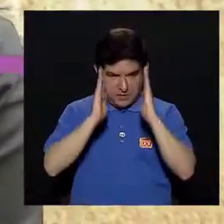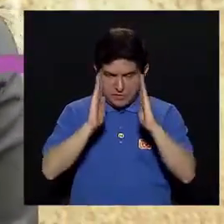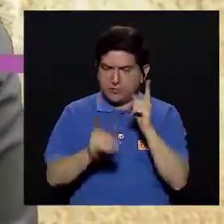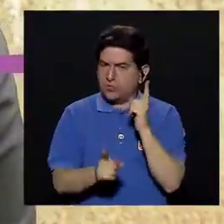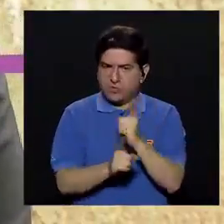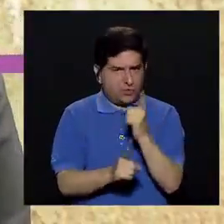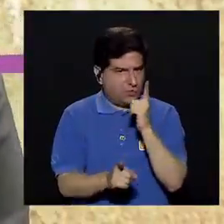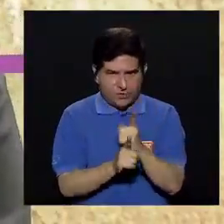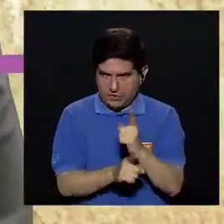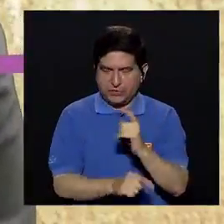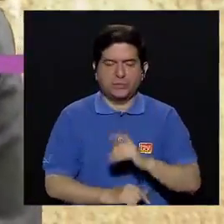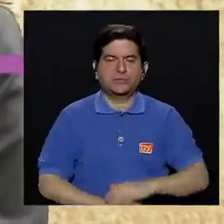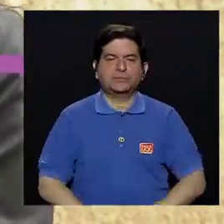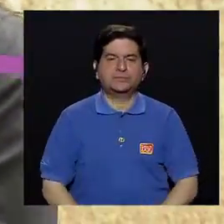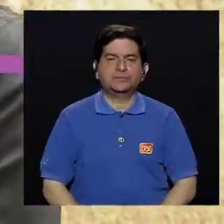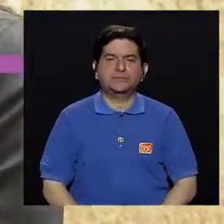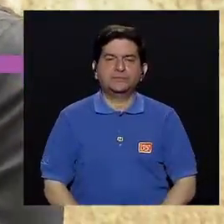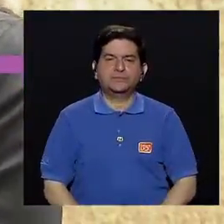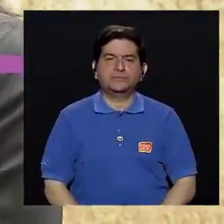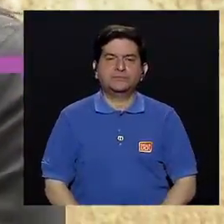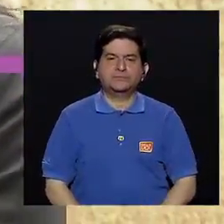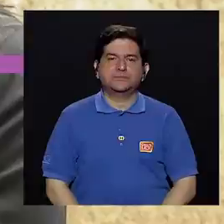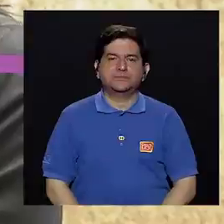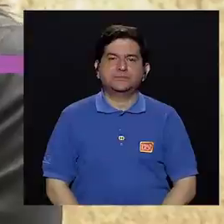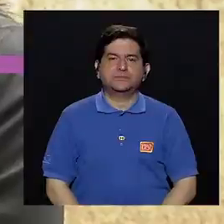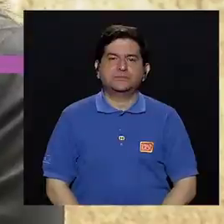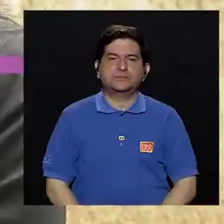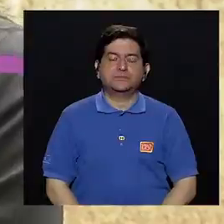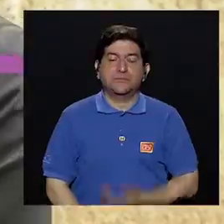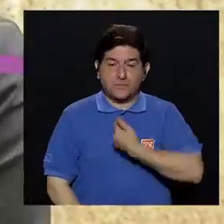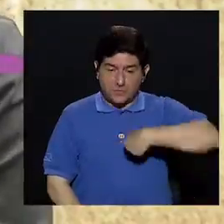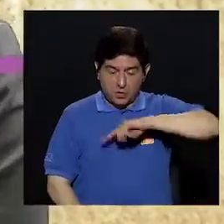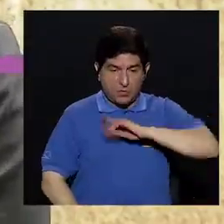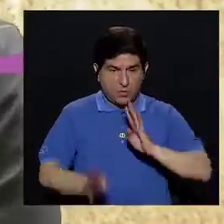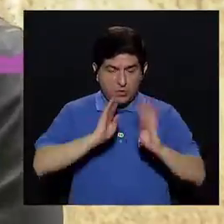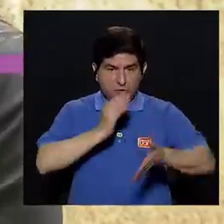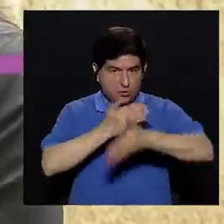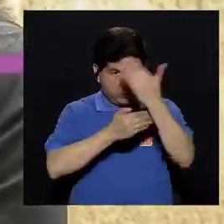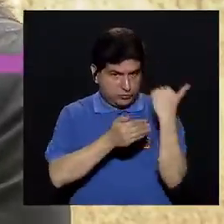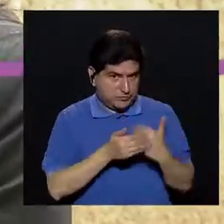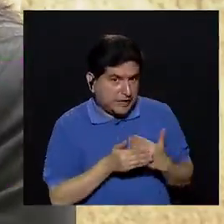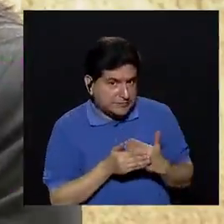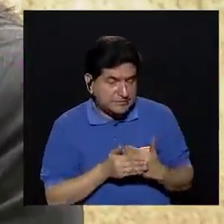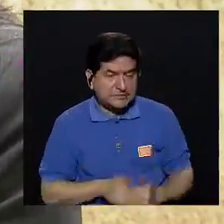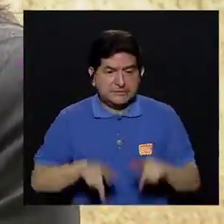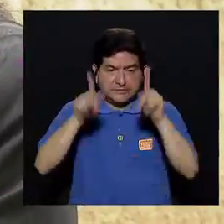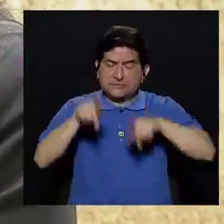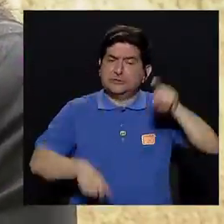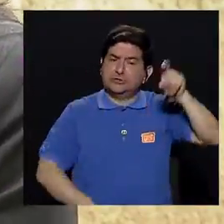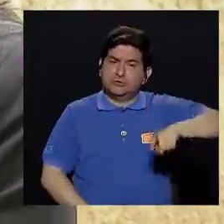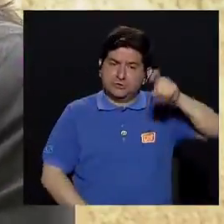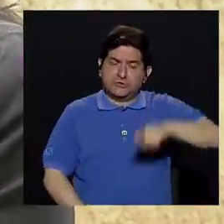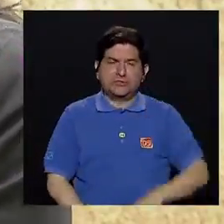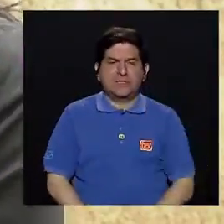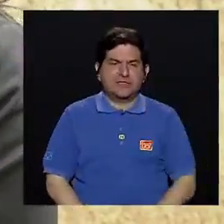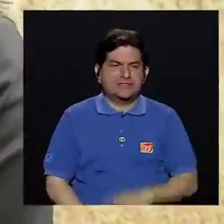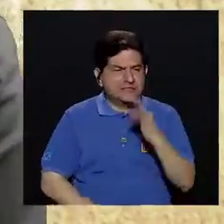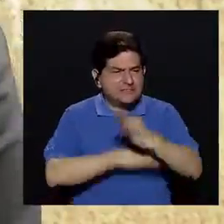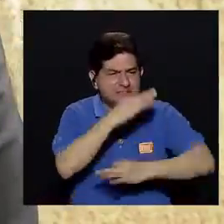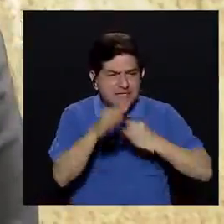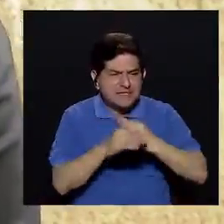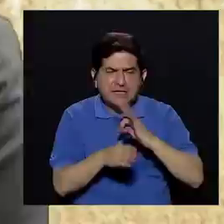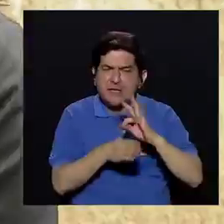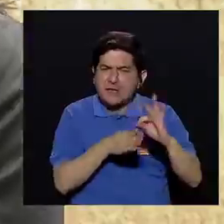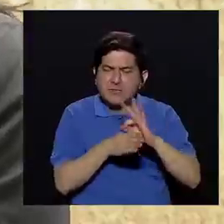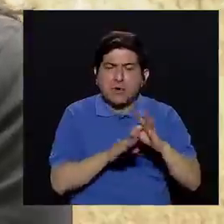tratamiento o el cuido adecuado. porque como lo estábamos hablando previamente, los pacientes requieren ciertos tipos de